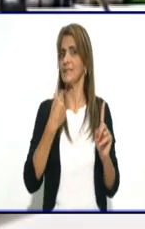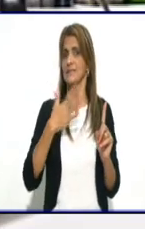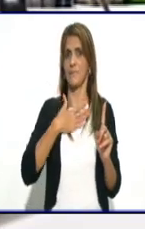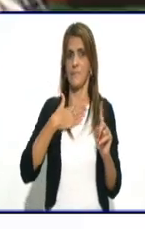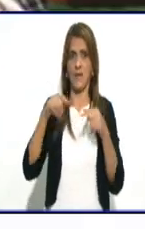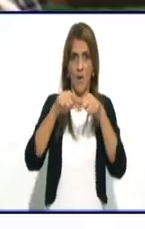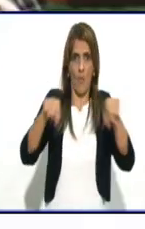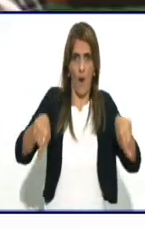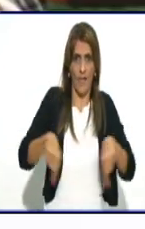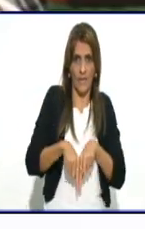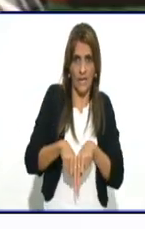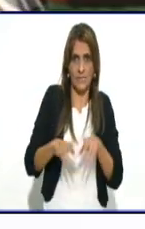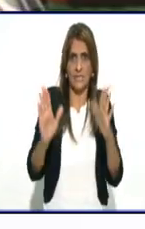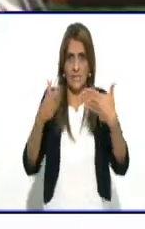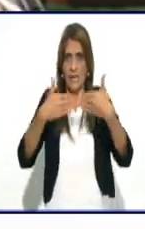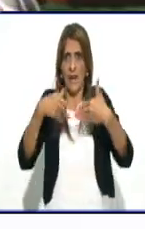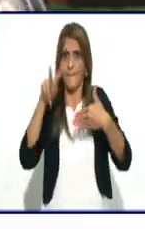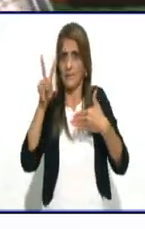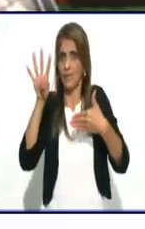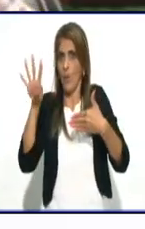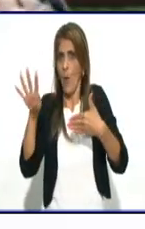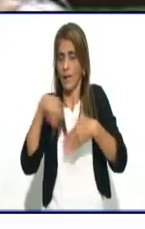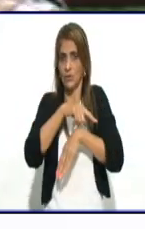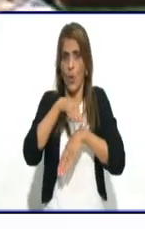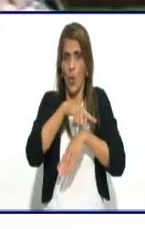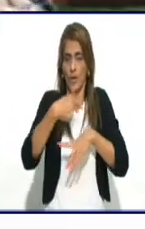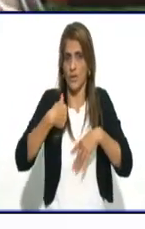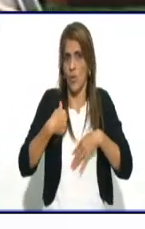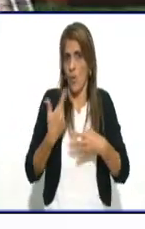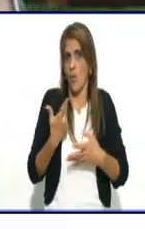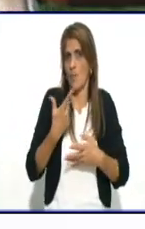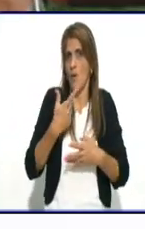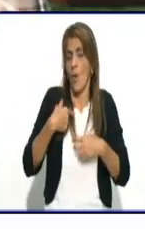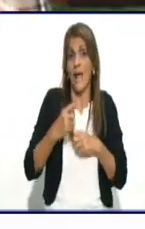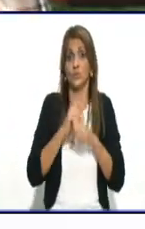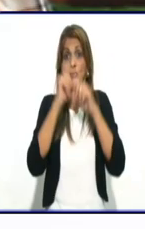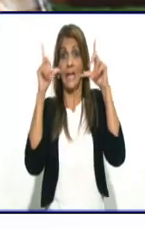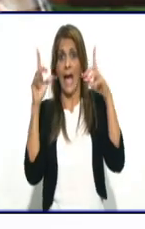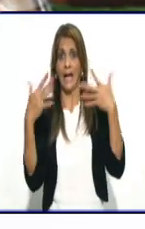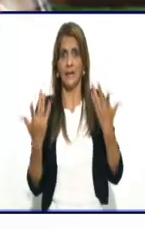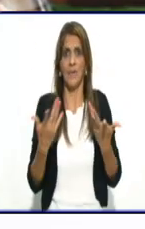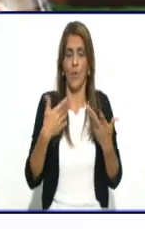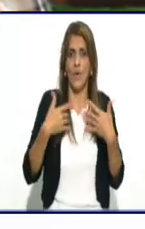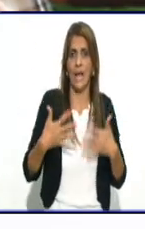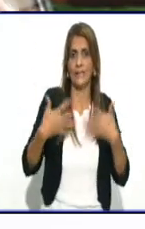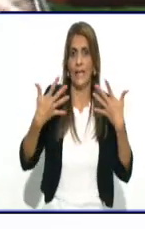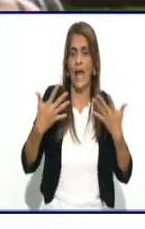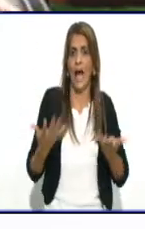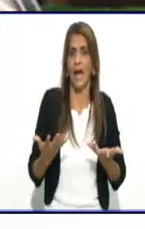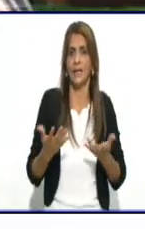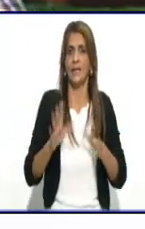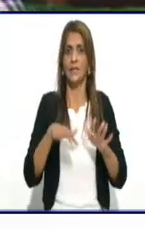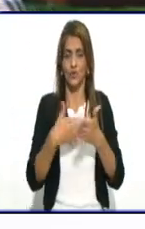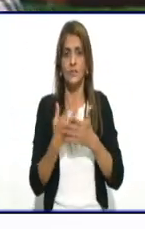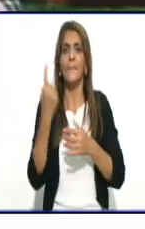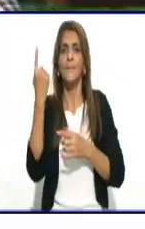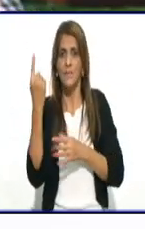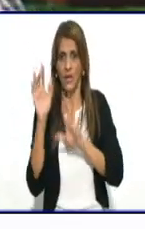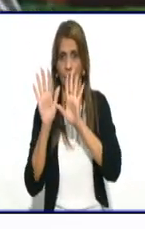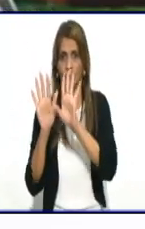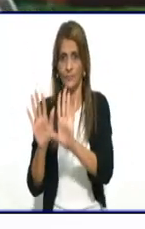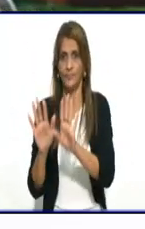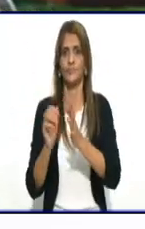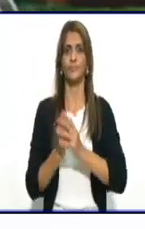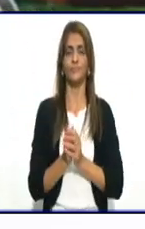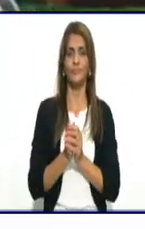horas, lo primero que voy a hacer es quizás asustarme, alterarme y no voy a escuchar lo otro que viene detrás. Entonces, primero, vamos a